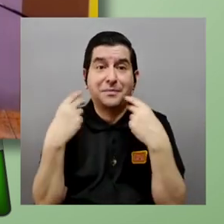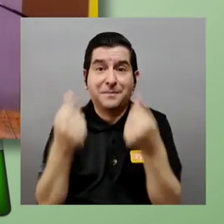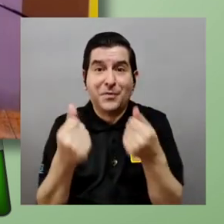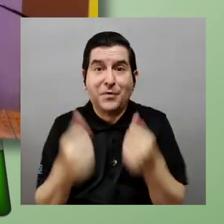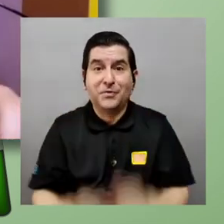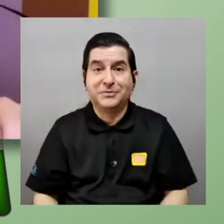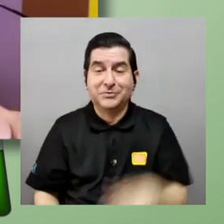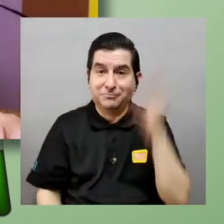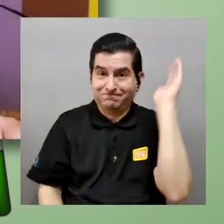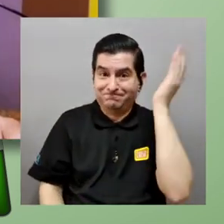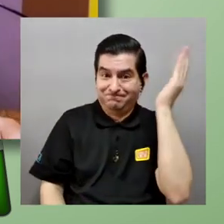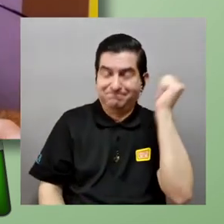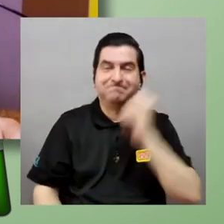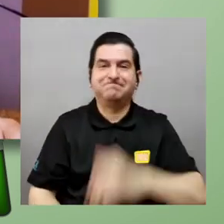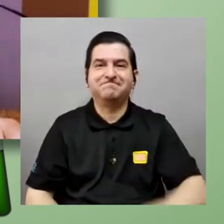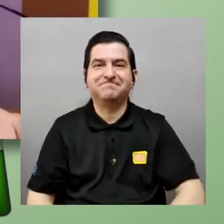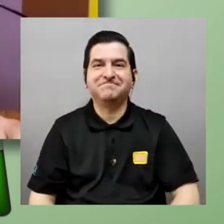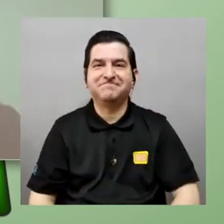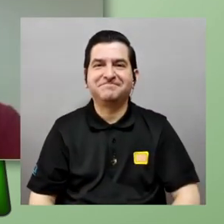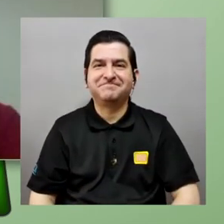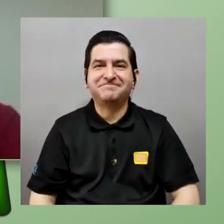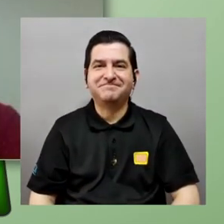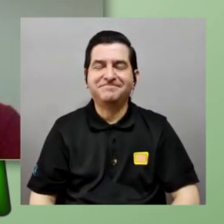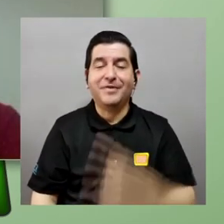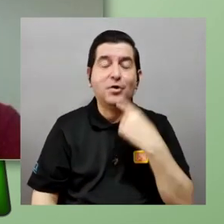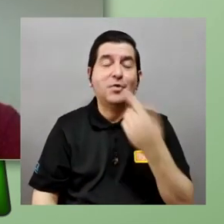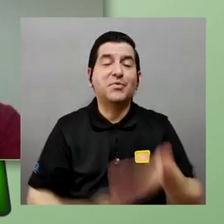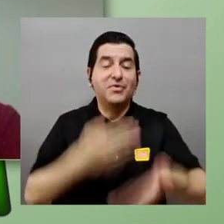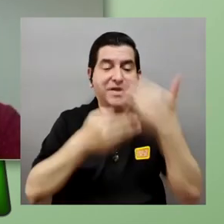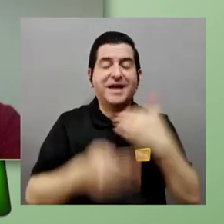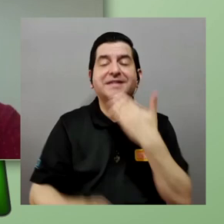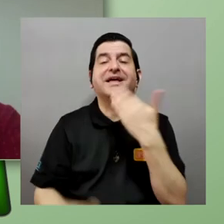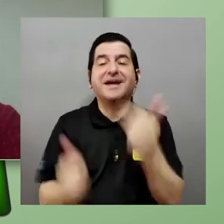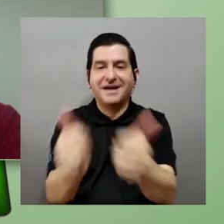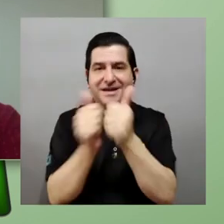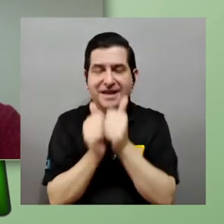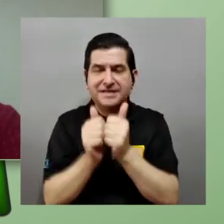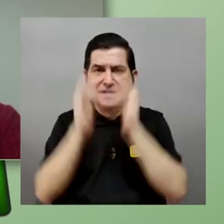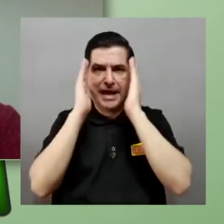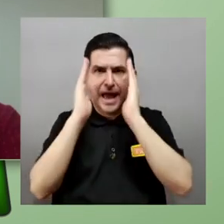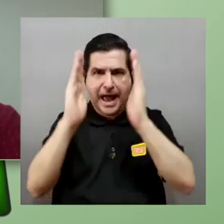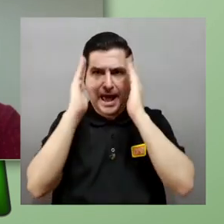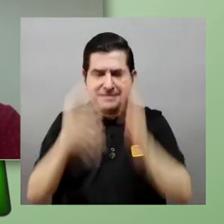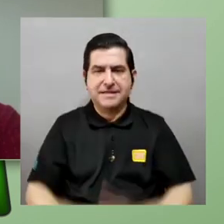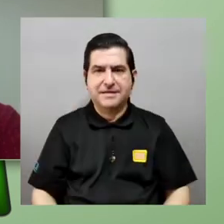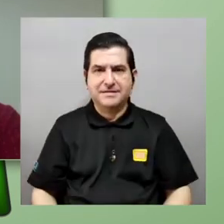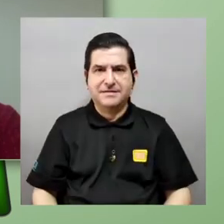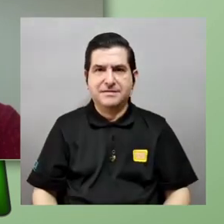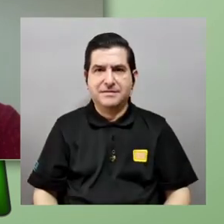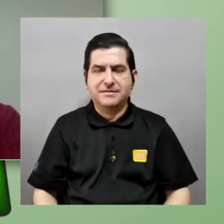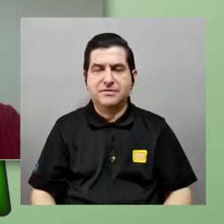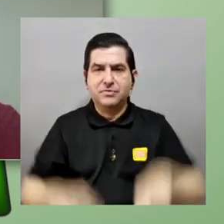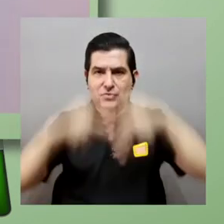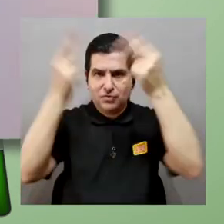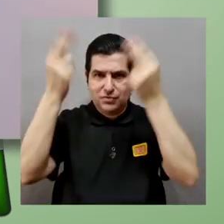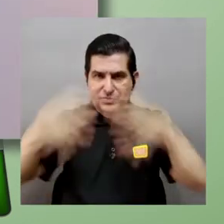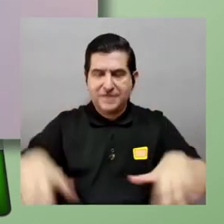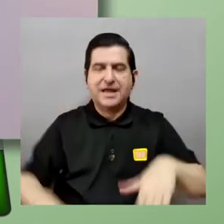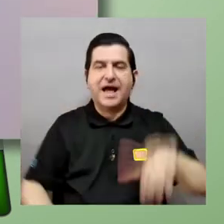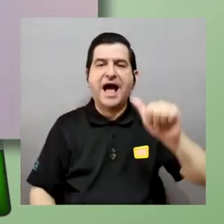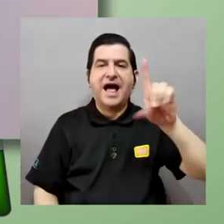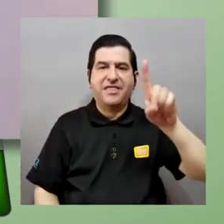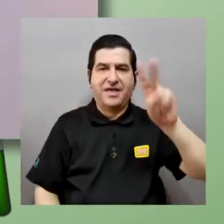de carreras verdad y de precisas como les decía gracias por acompañarnos esté pendiente de la